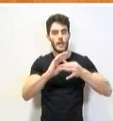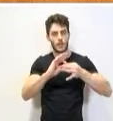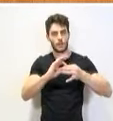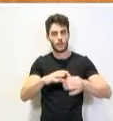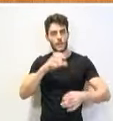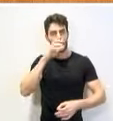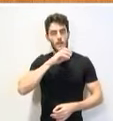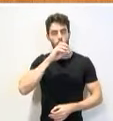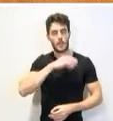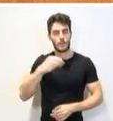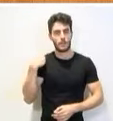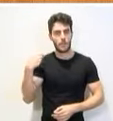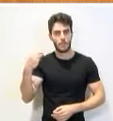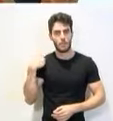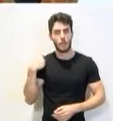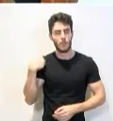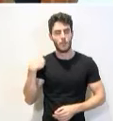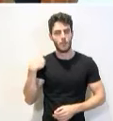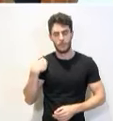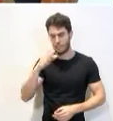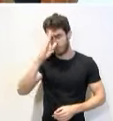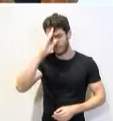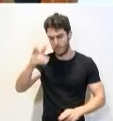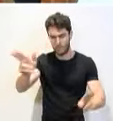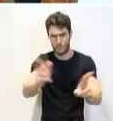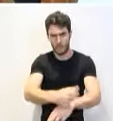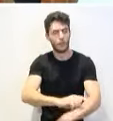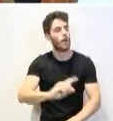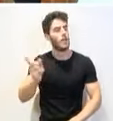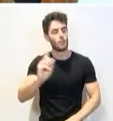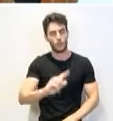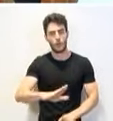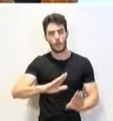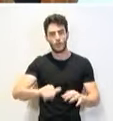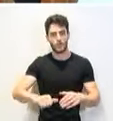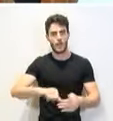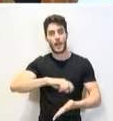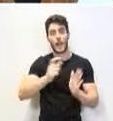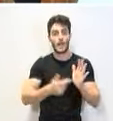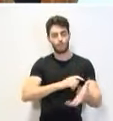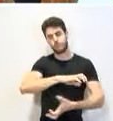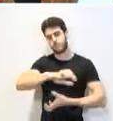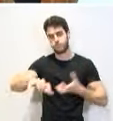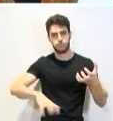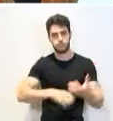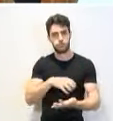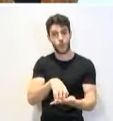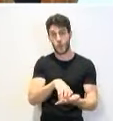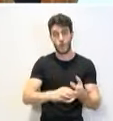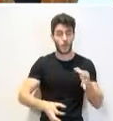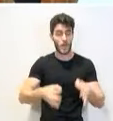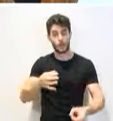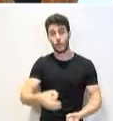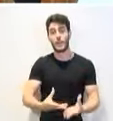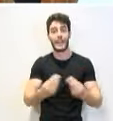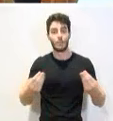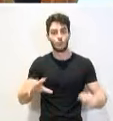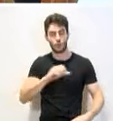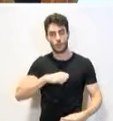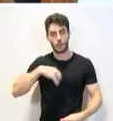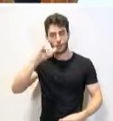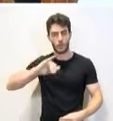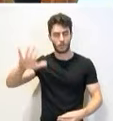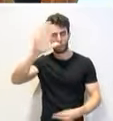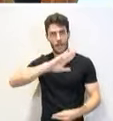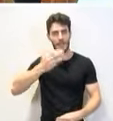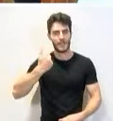intereses y no tirar por el camino del medio generando un drama jurídico y de inseguridad jurídica en esta comunidad. Se lo hemos dicho